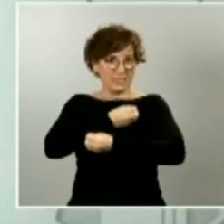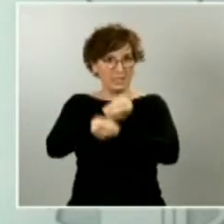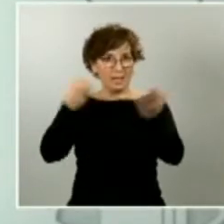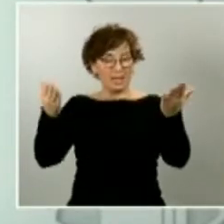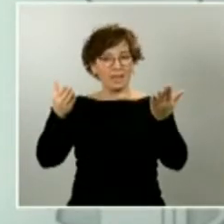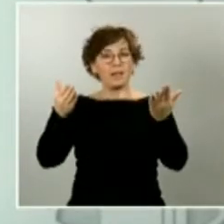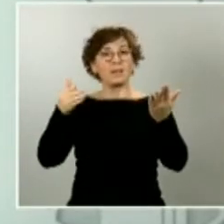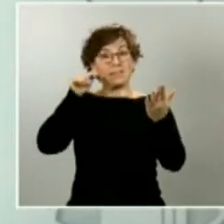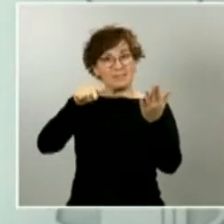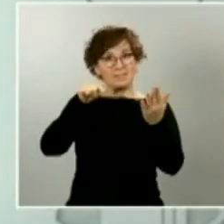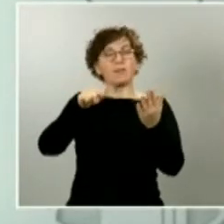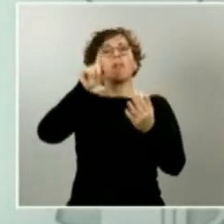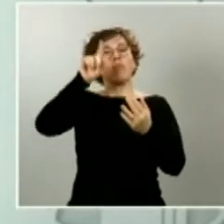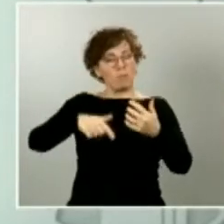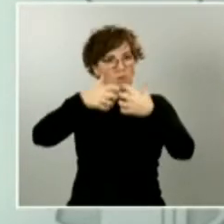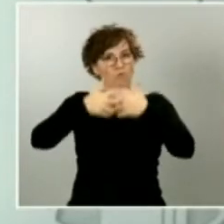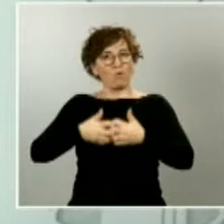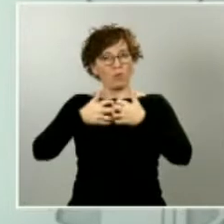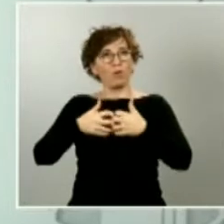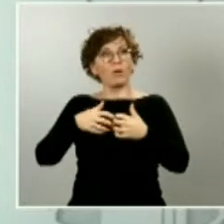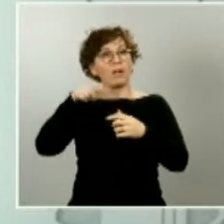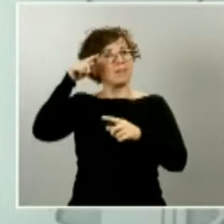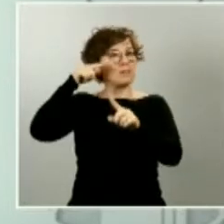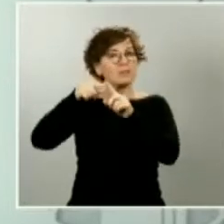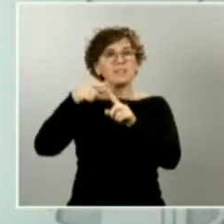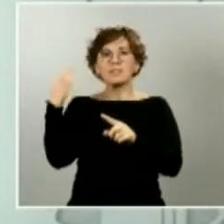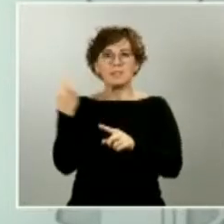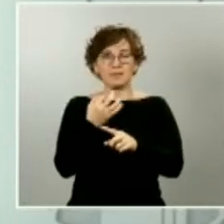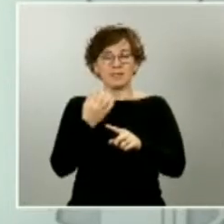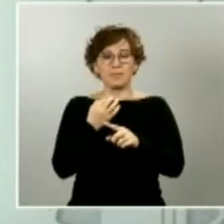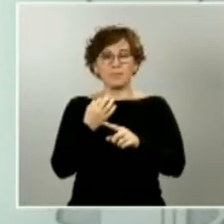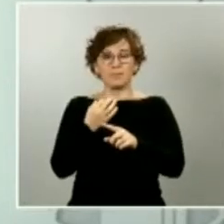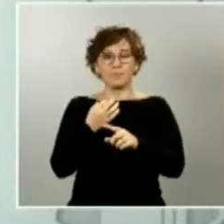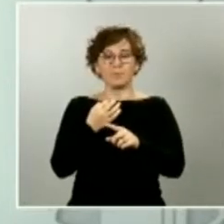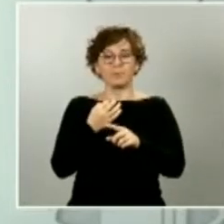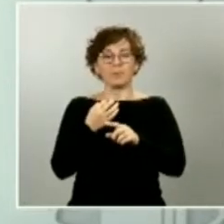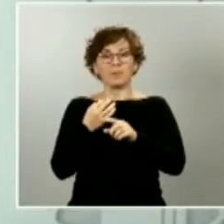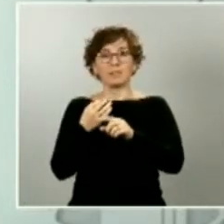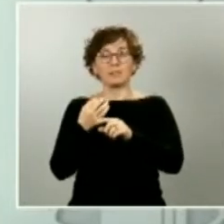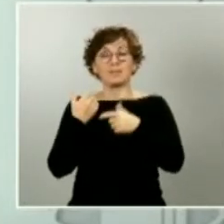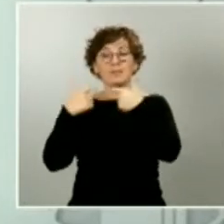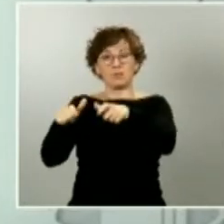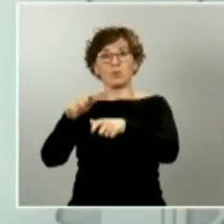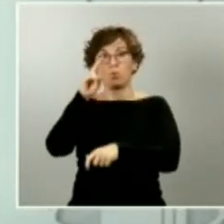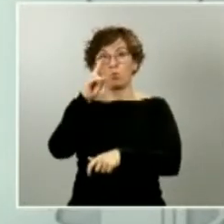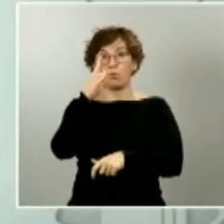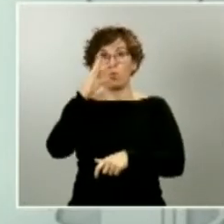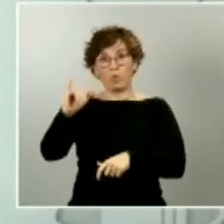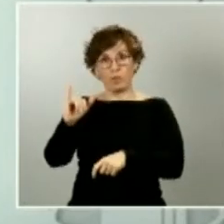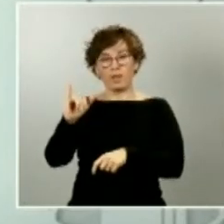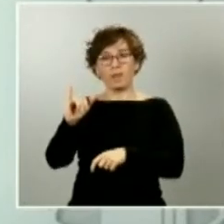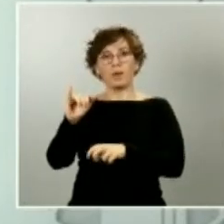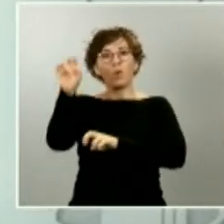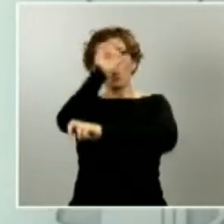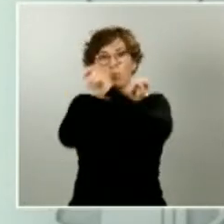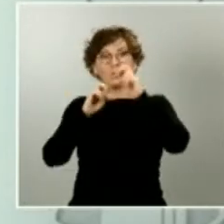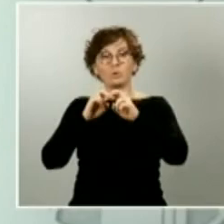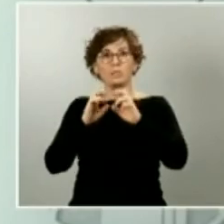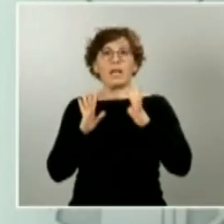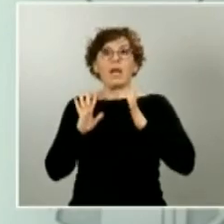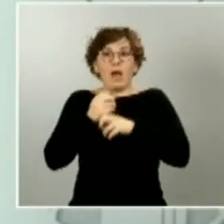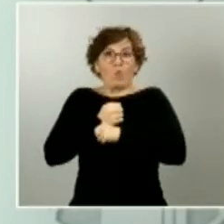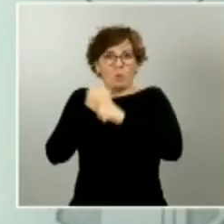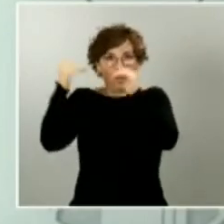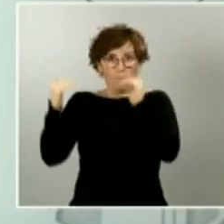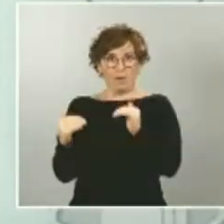que iban destinadas a descargar la presión en las unidades de cuidados intensivos, cosa que también estamos viendo cuando vamos analizando